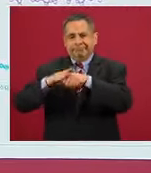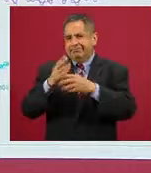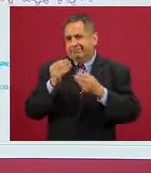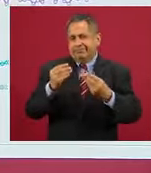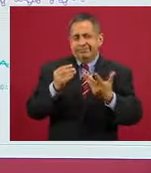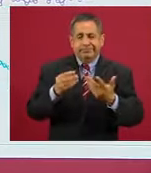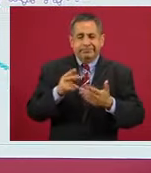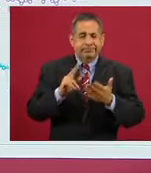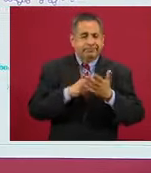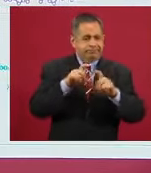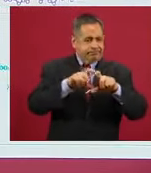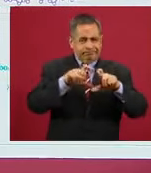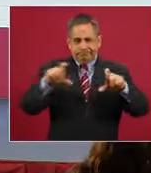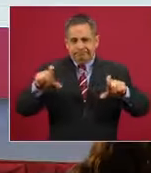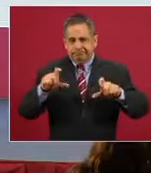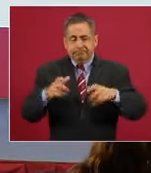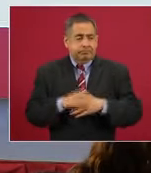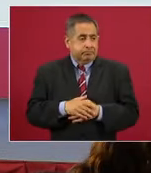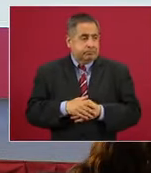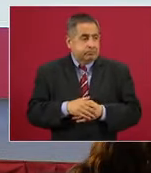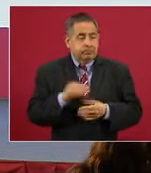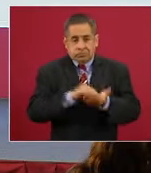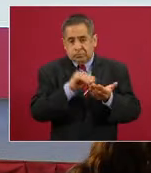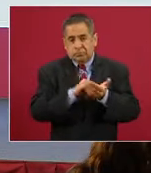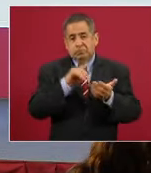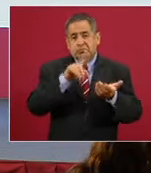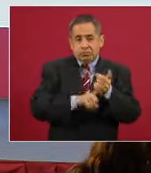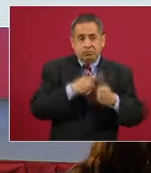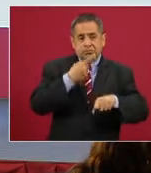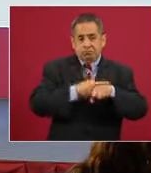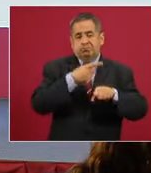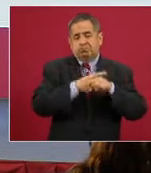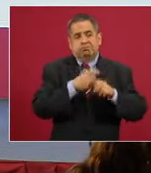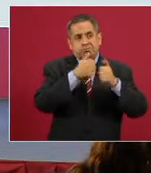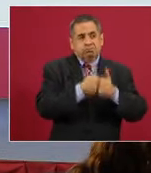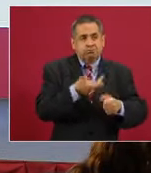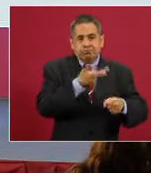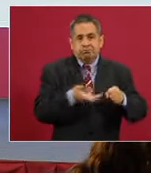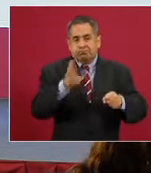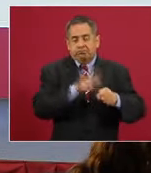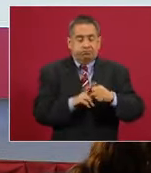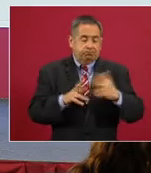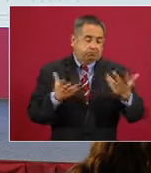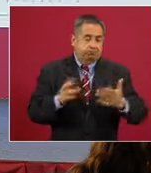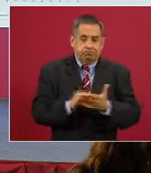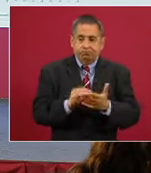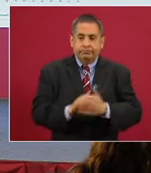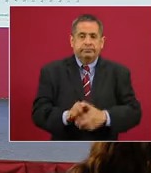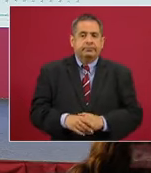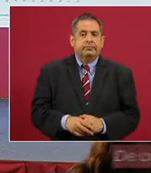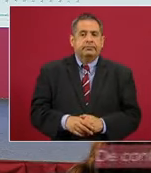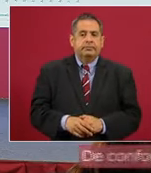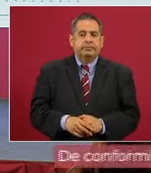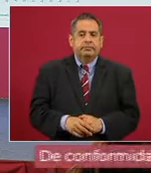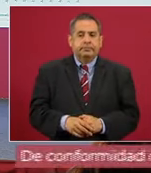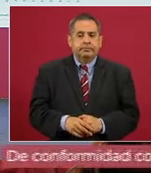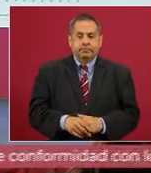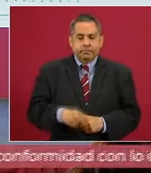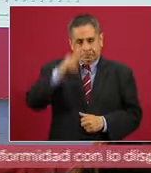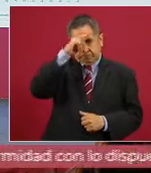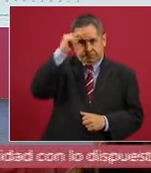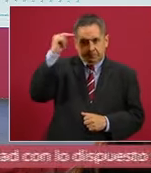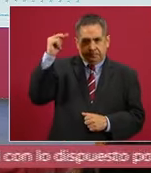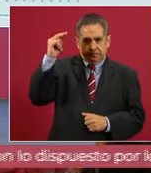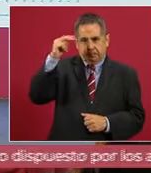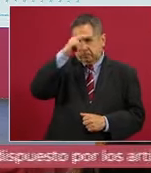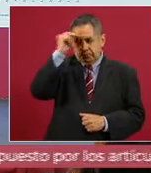una meseta en donde ya nos está reduciendo sustancialmente la ocupación hospitalaria en Morelos. La siguiente. Nayarit.